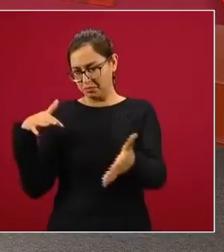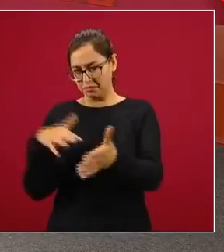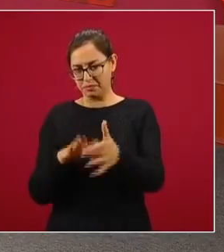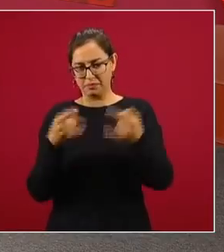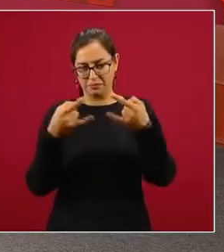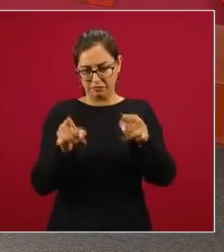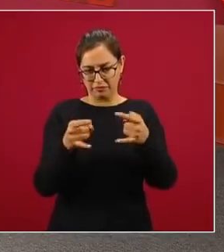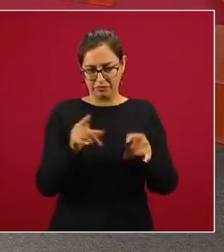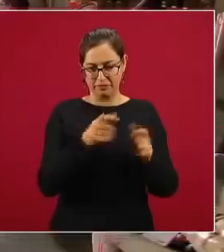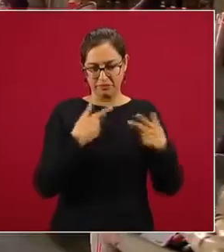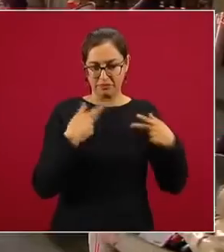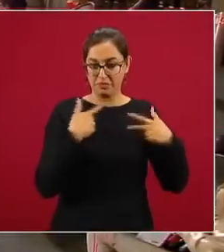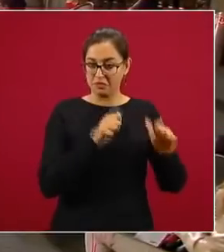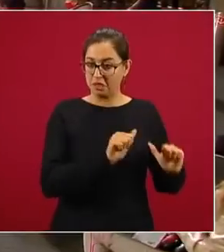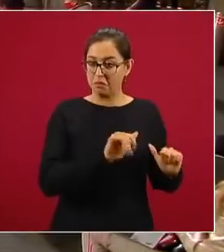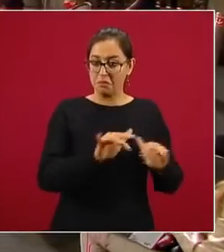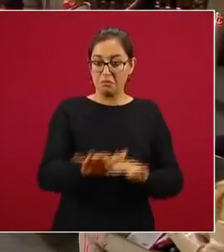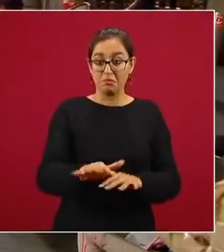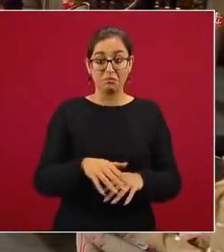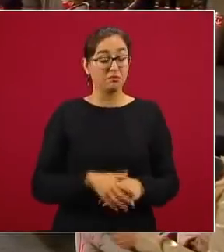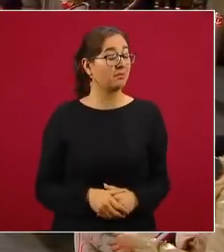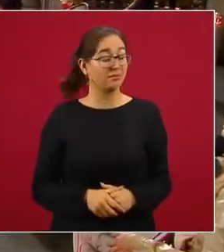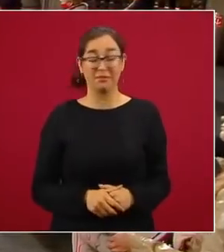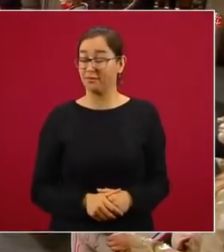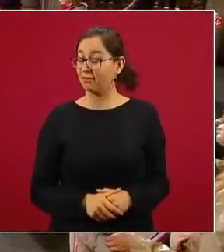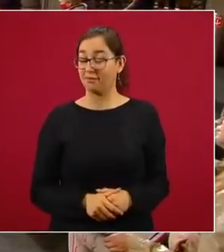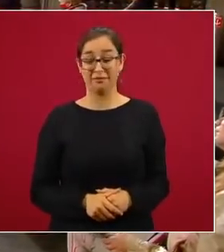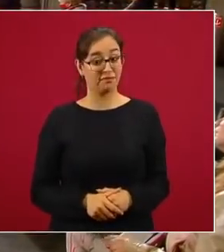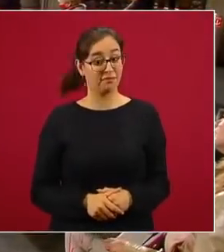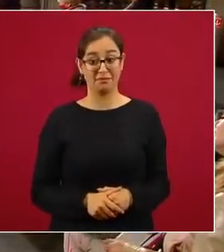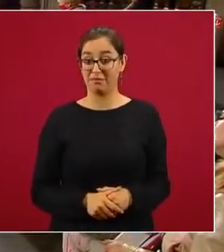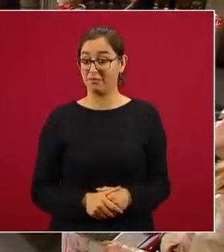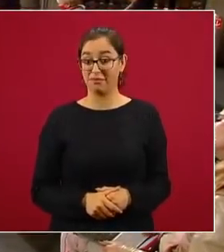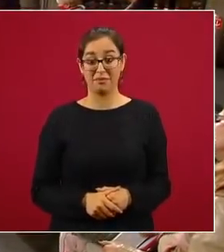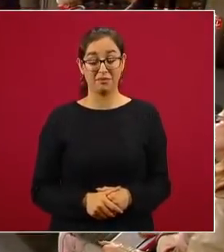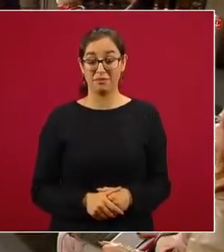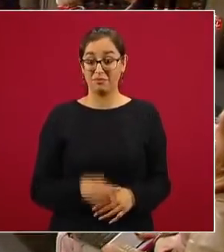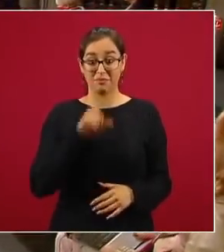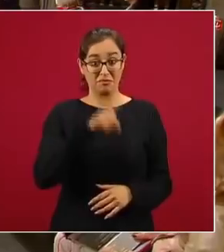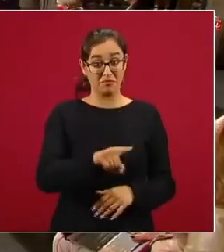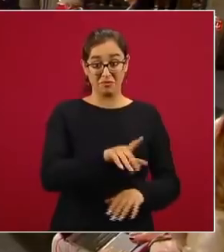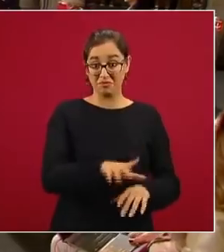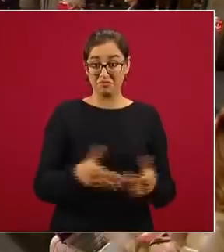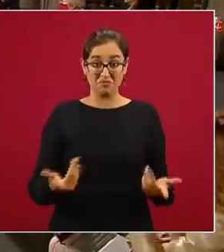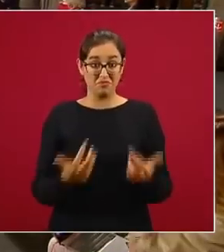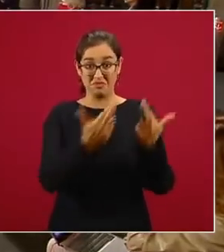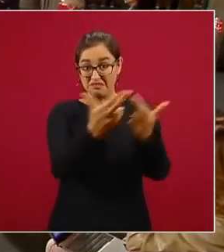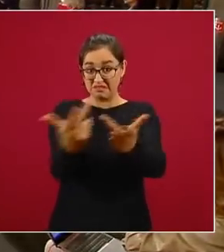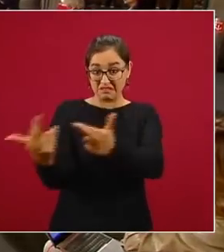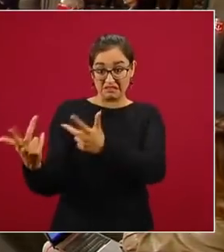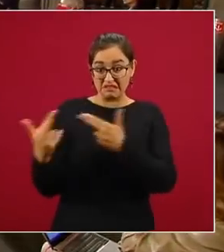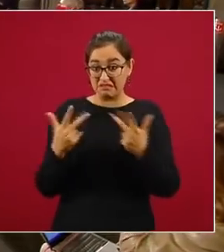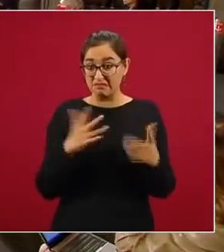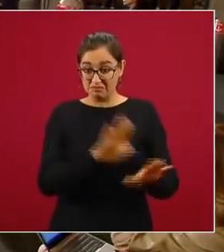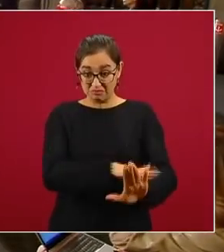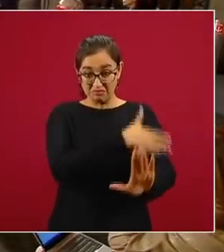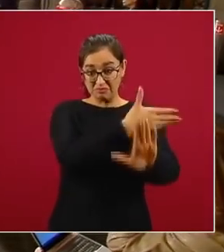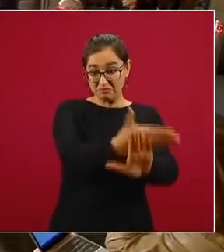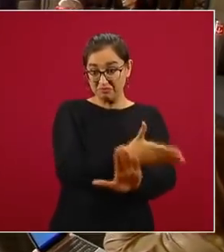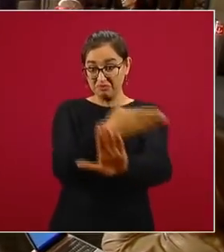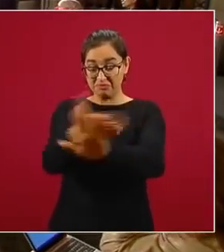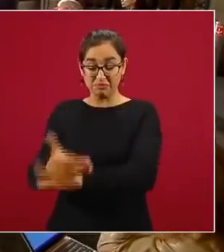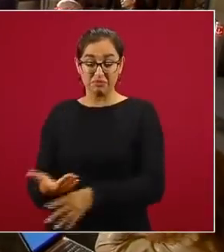pero no, se van sobre la boquilla. Uno de ellos, de estos